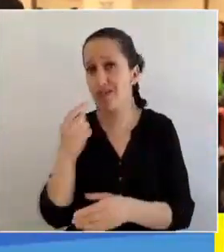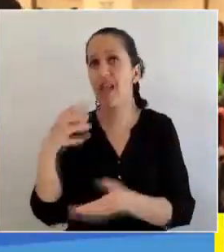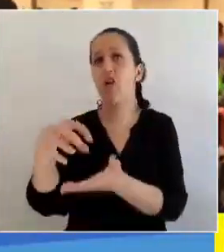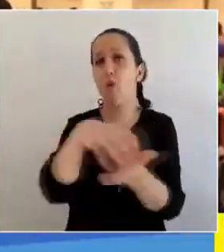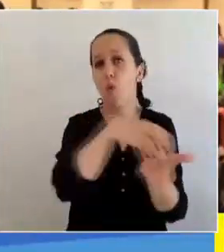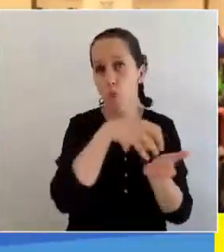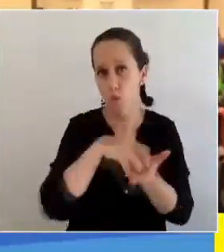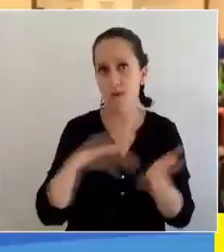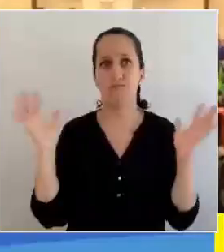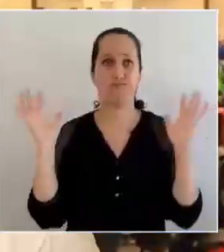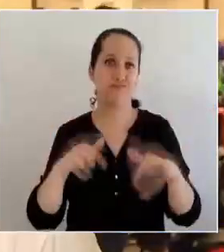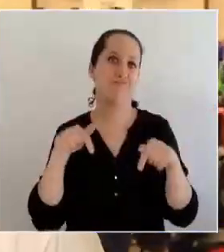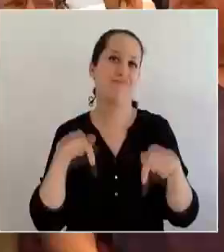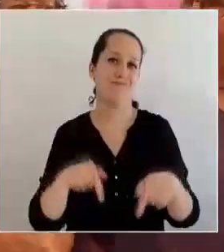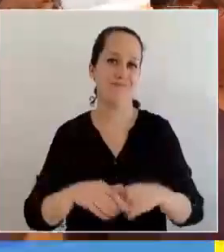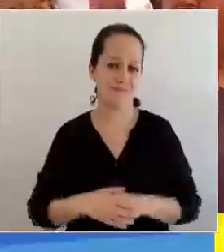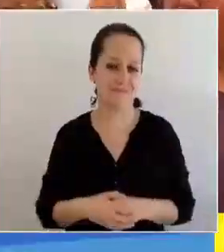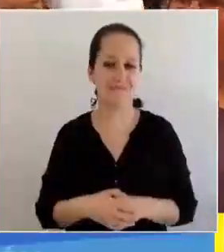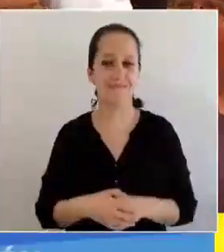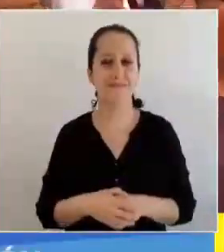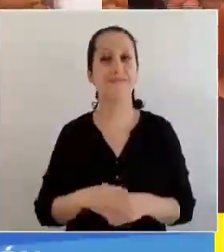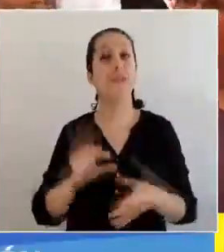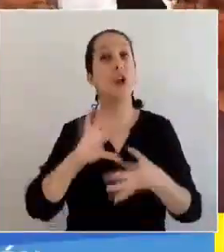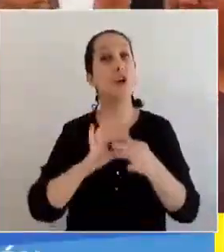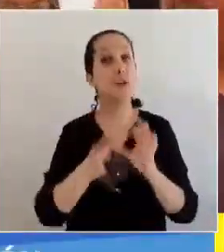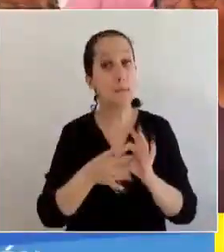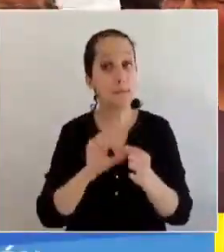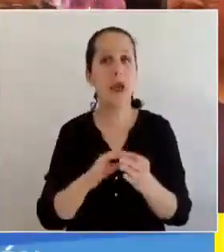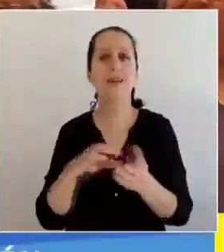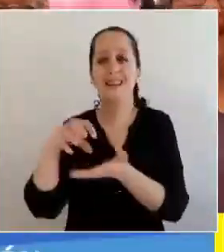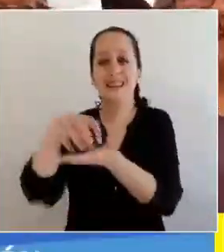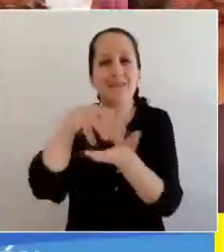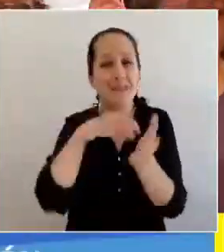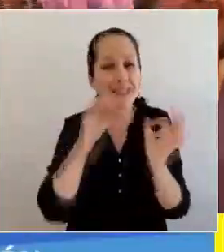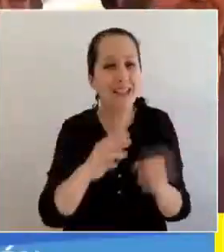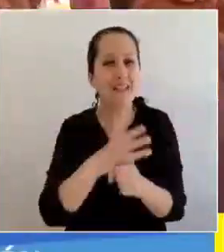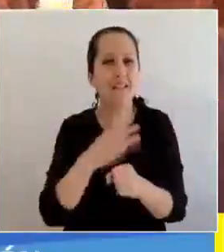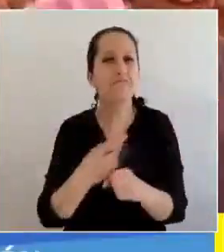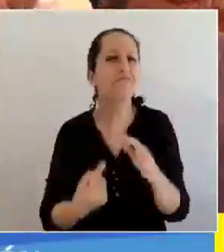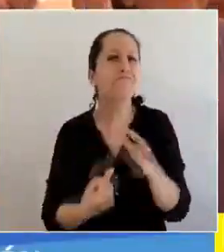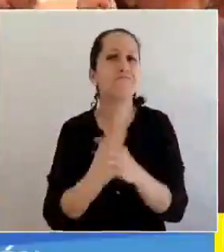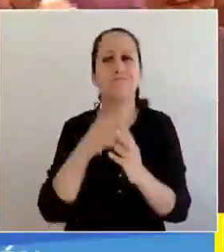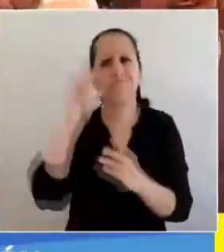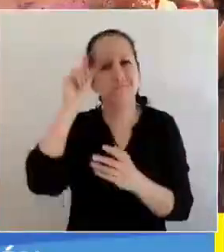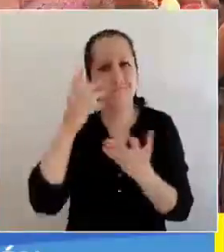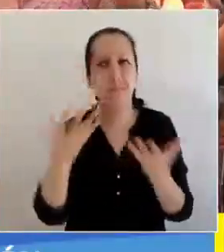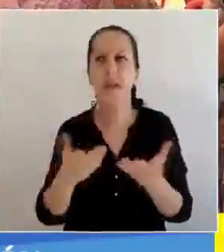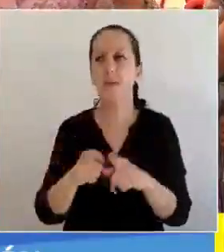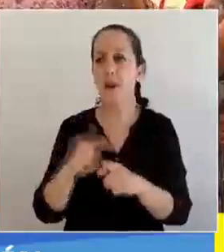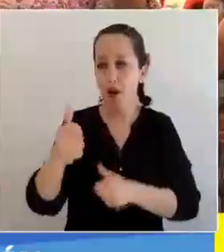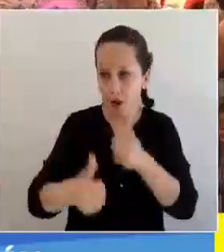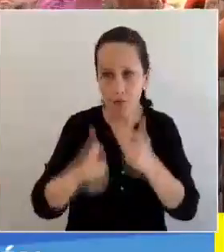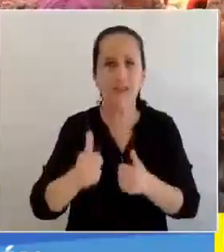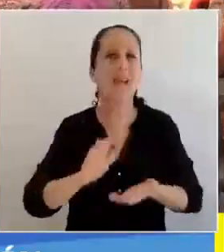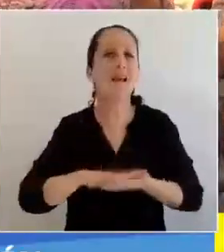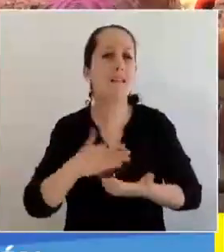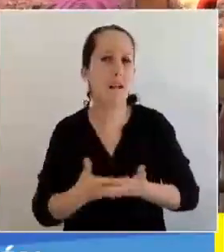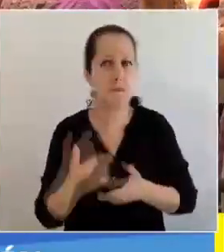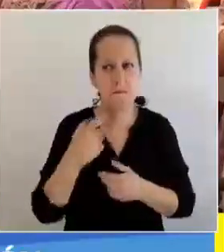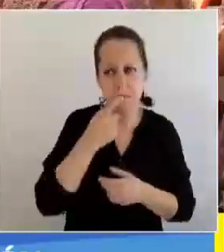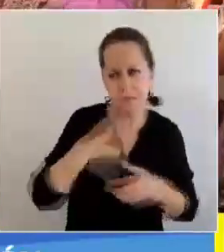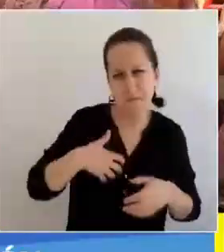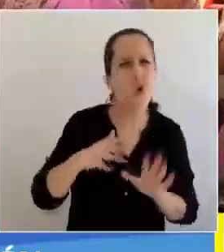comunas en estos campos deportivos. Las olimpiadas de centros diurnos nacen como una instancia de sana competencia,